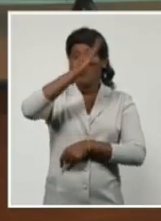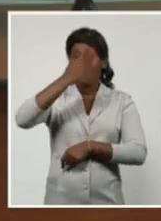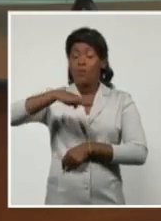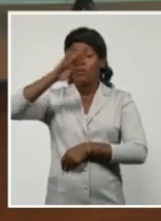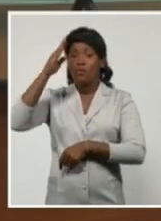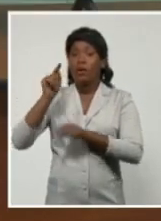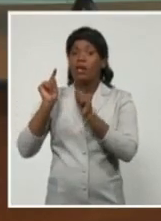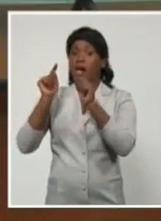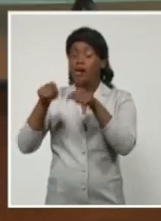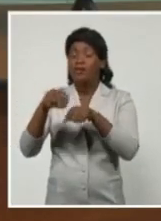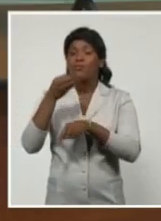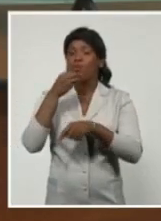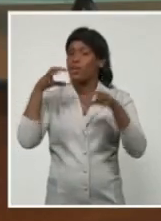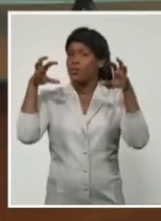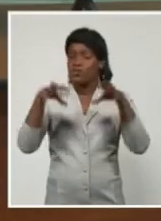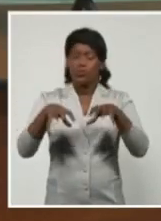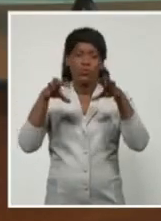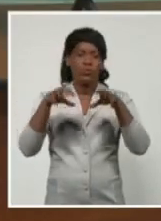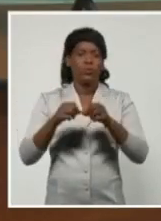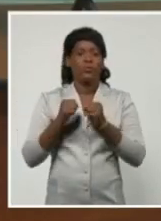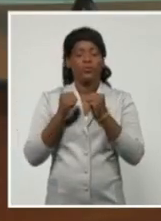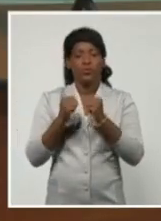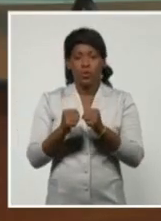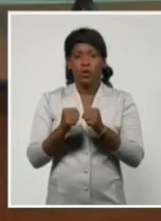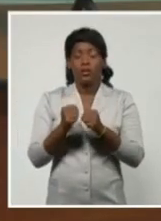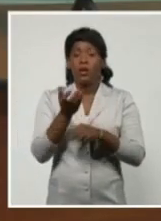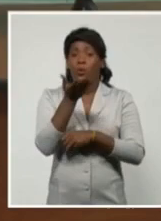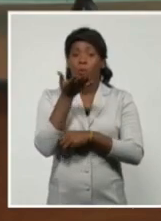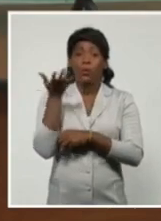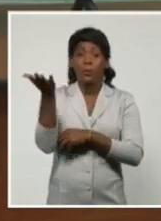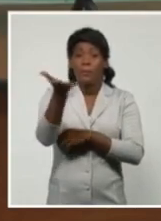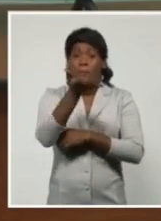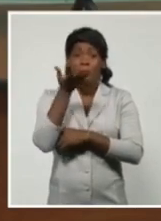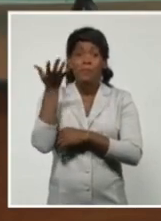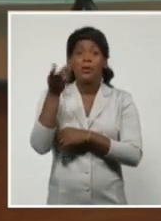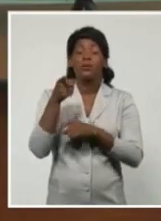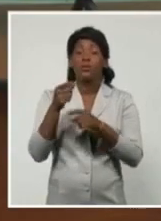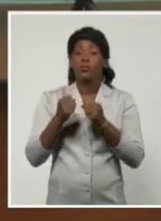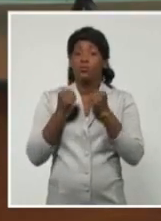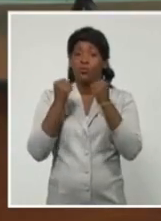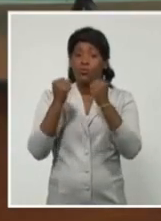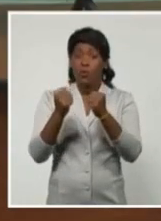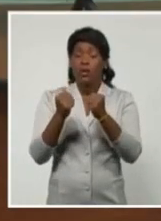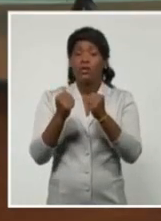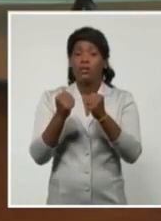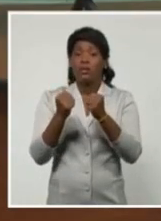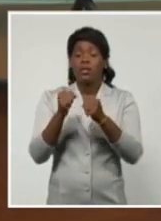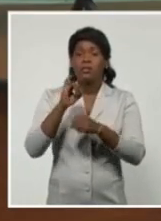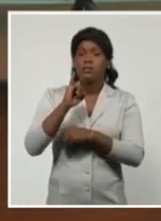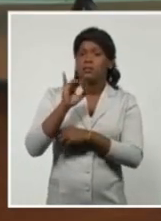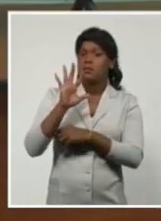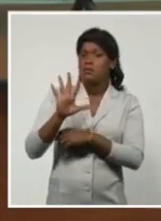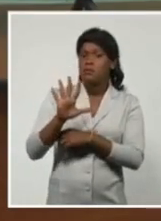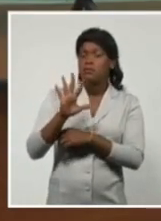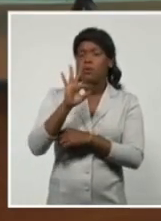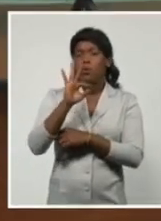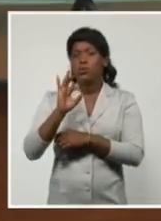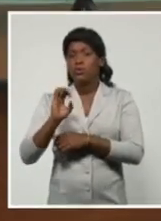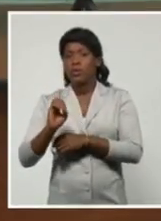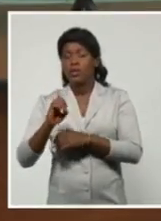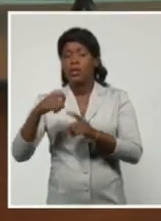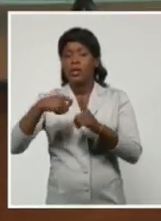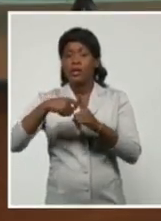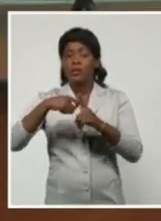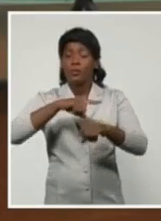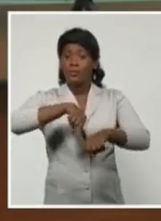Y además, los vientos de fuerza de tormenta tropical. 65, 80 kilómetros